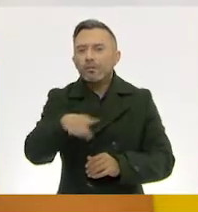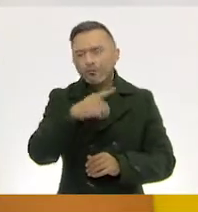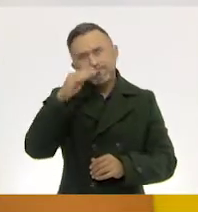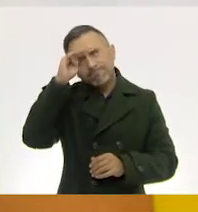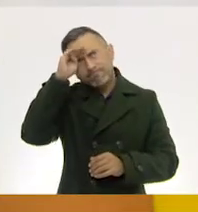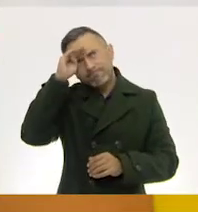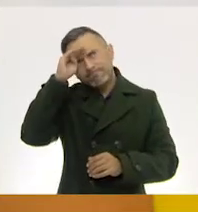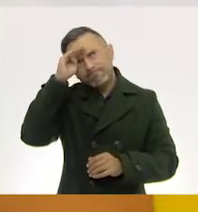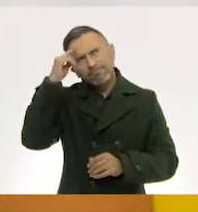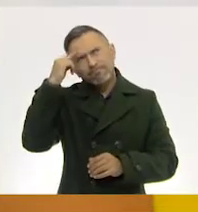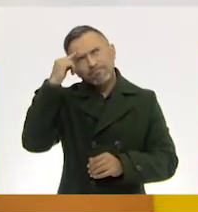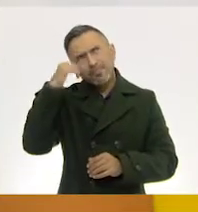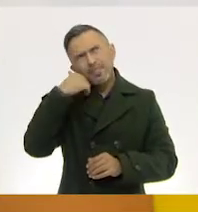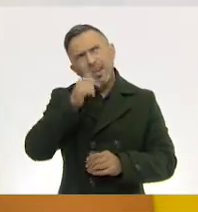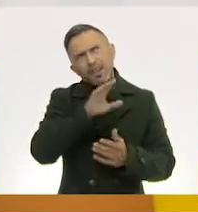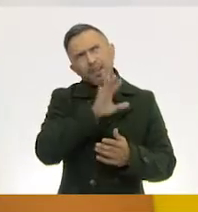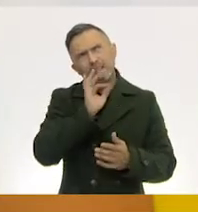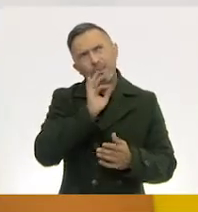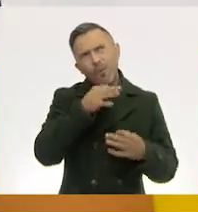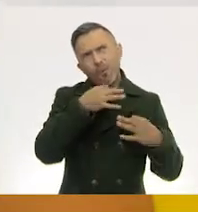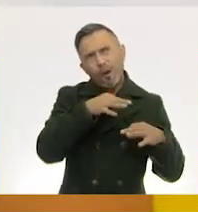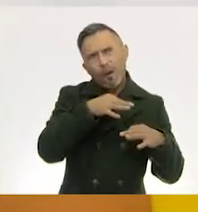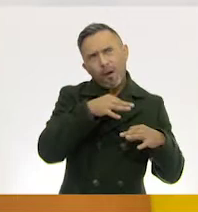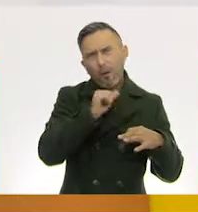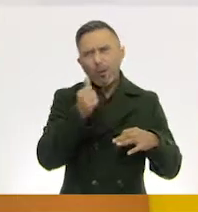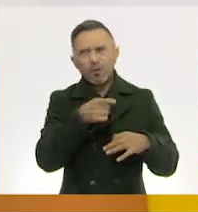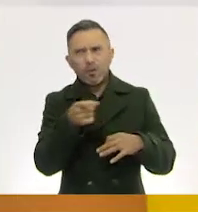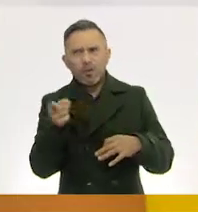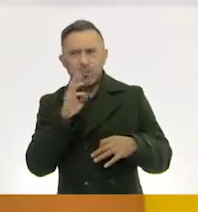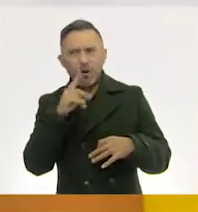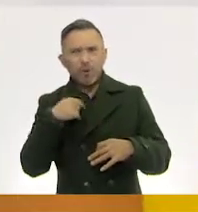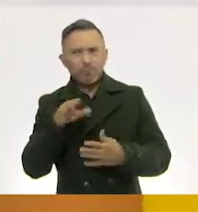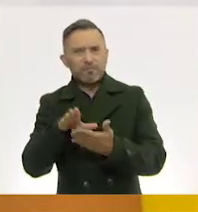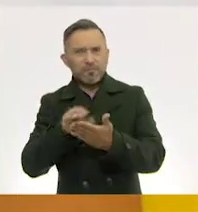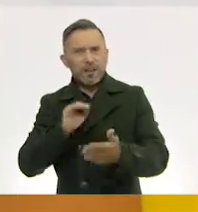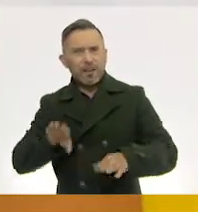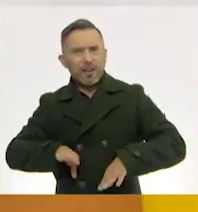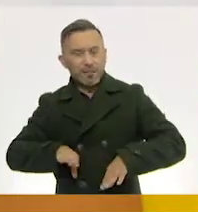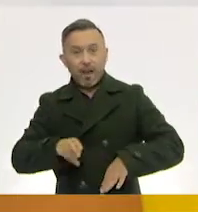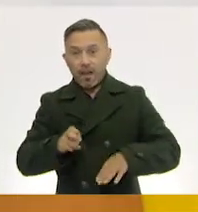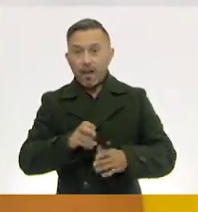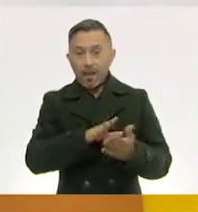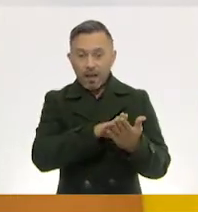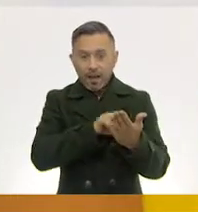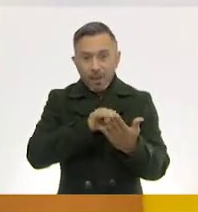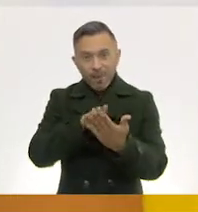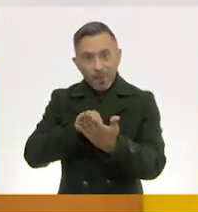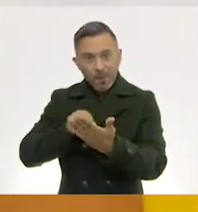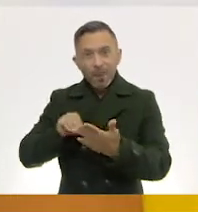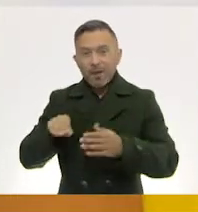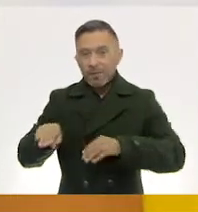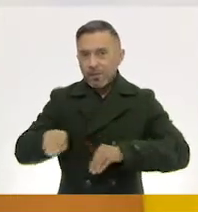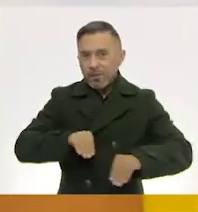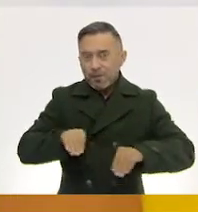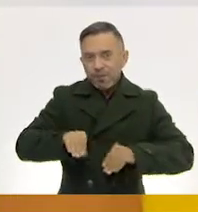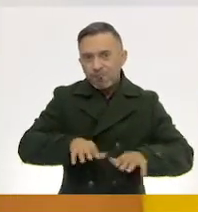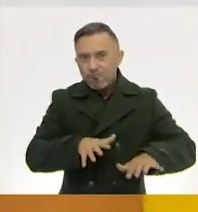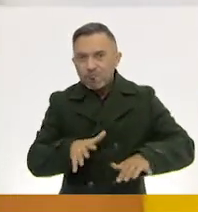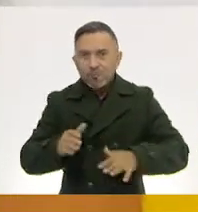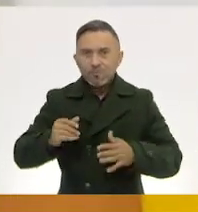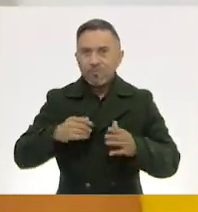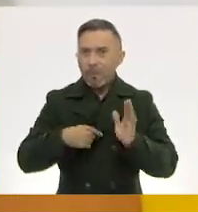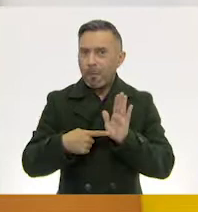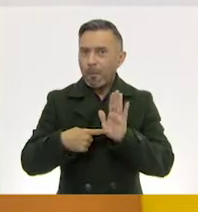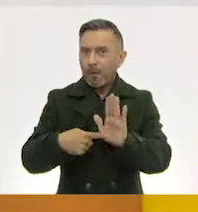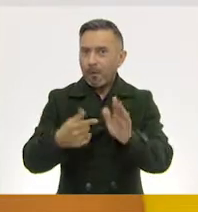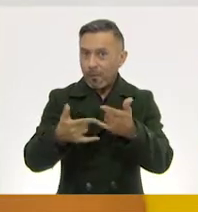Si la hoja o todos los demás. Muy bien. Y con todos estos movimientos vamos a ir dándole vida a este cuento. Vamos a explorar.